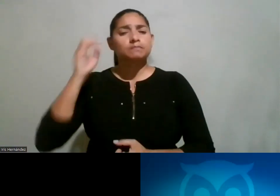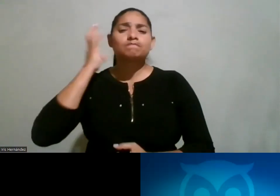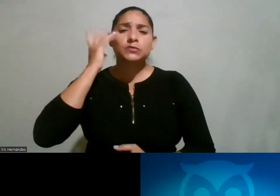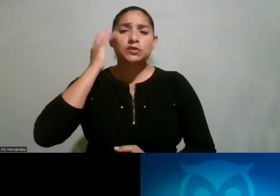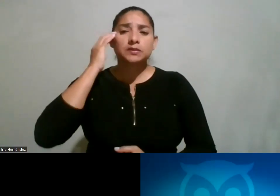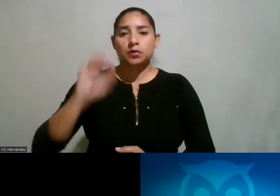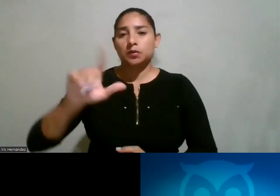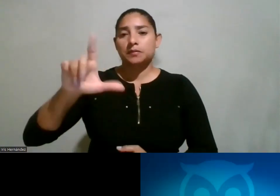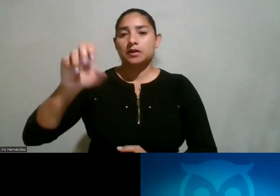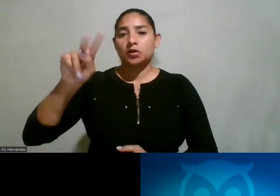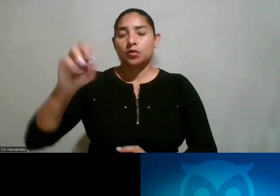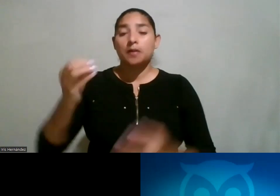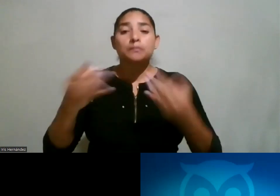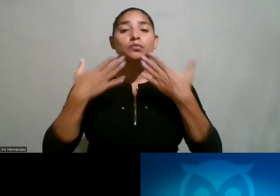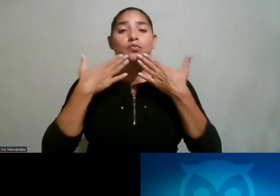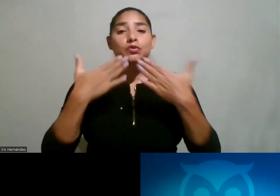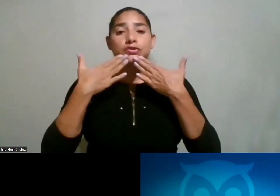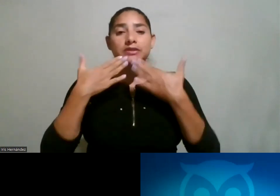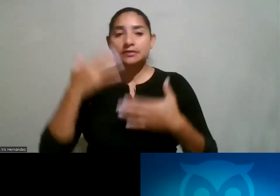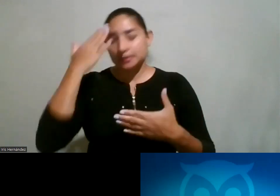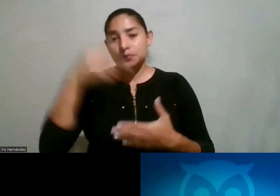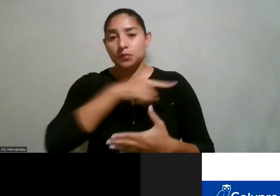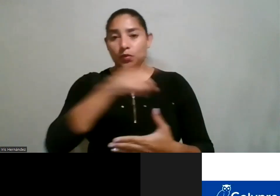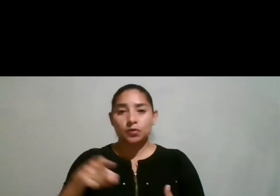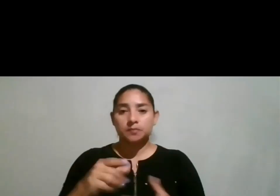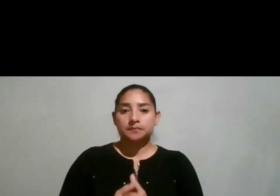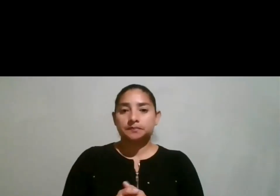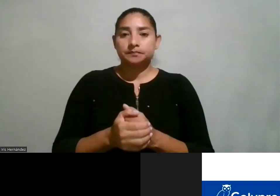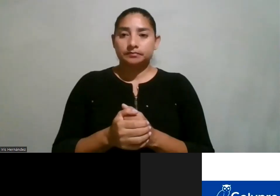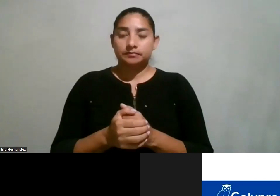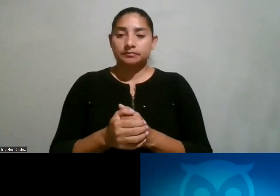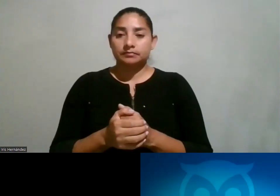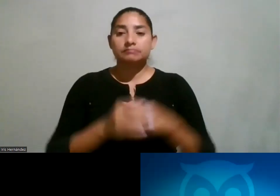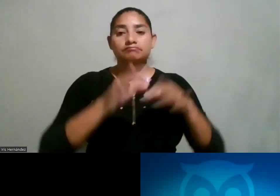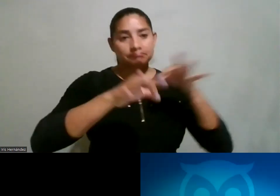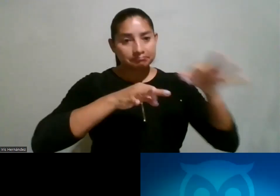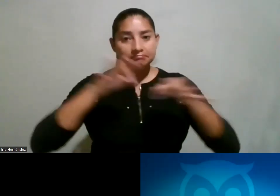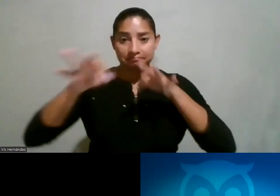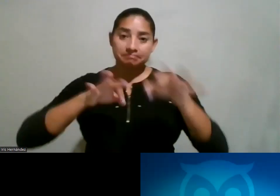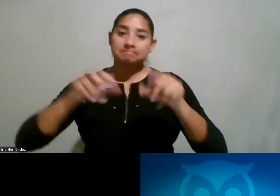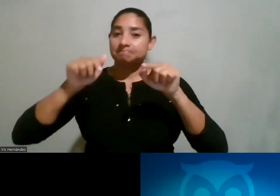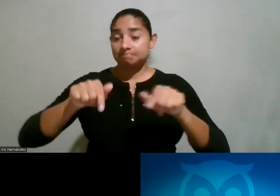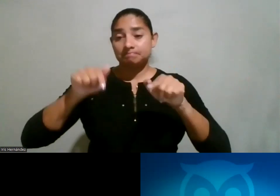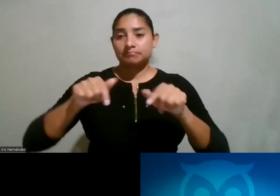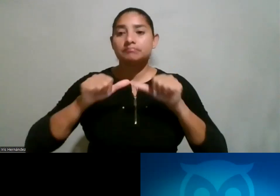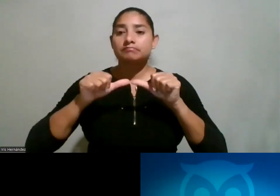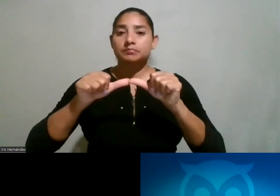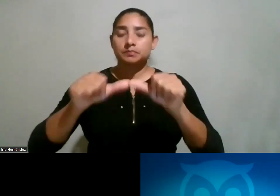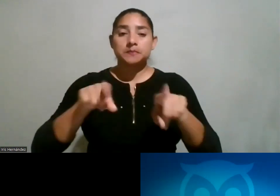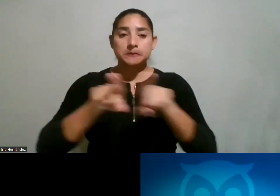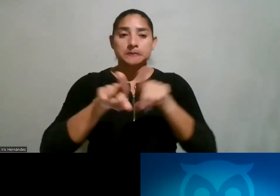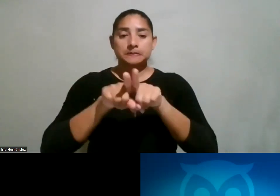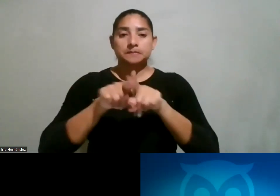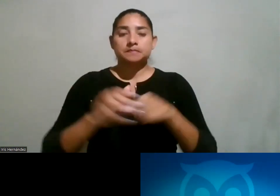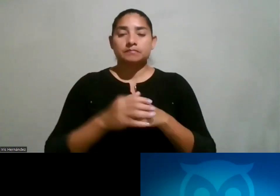doña Leonora. Muchas gracias por la explicación que nos ha dado. Vamos, entonces, a pasar